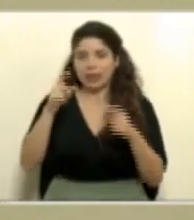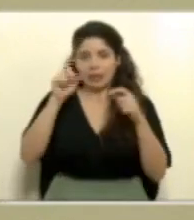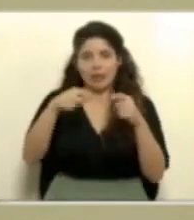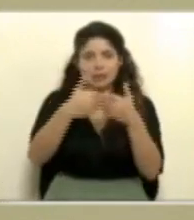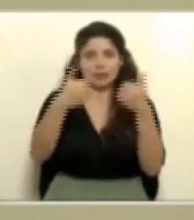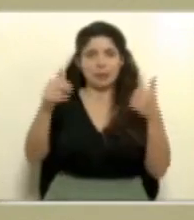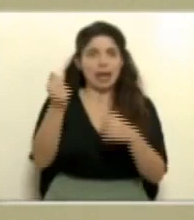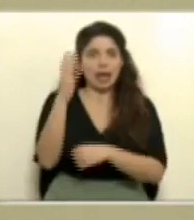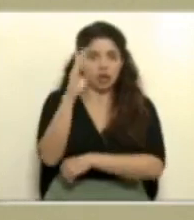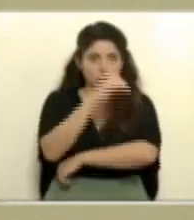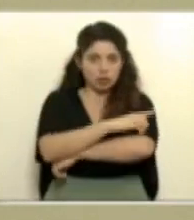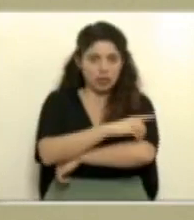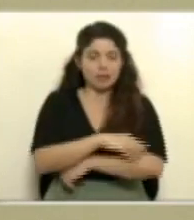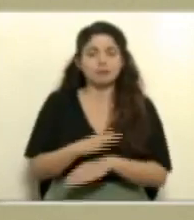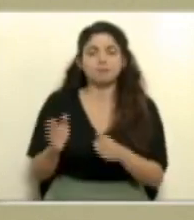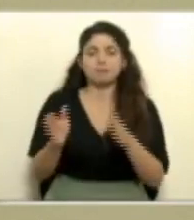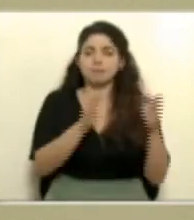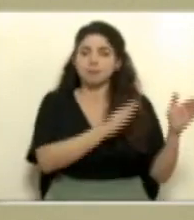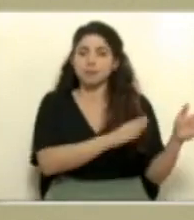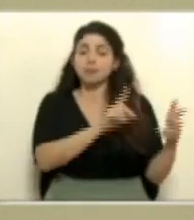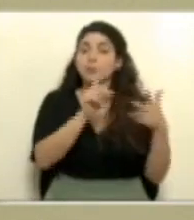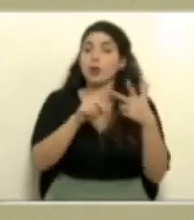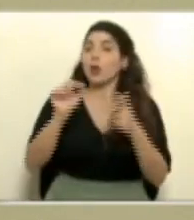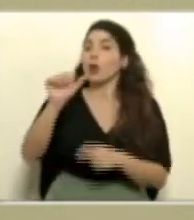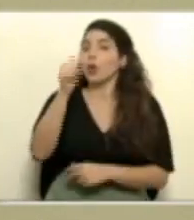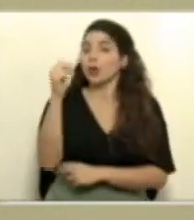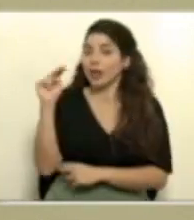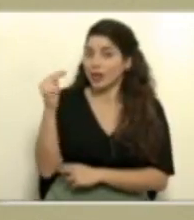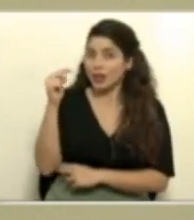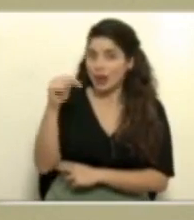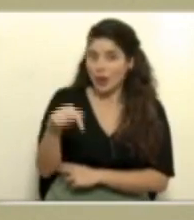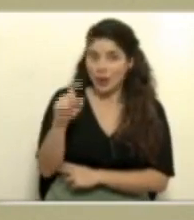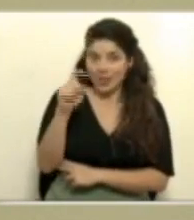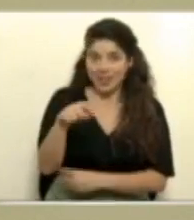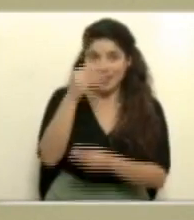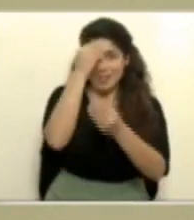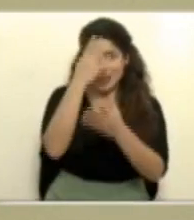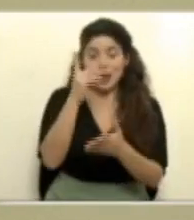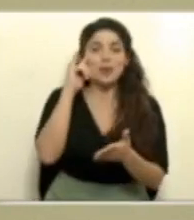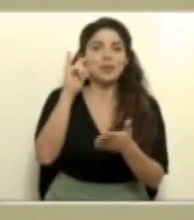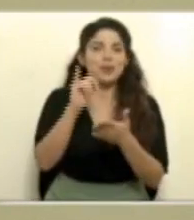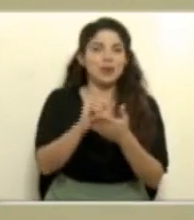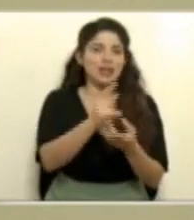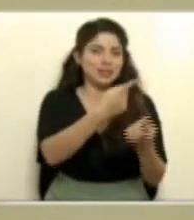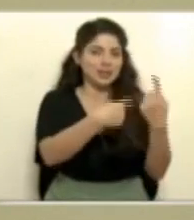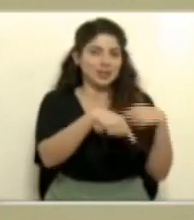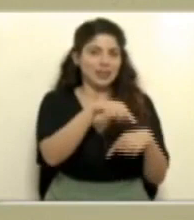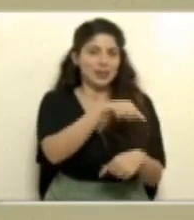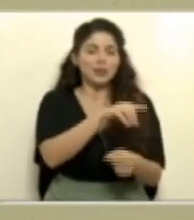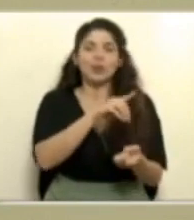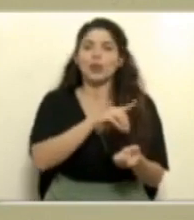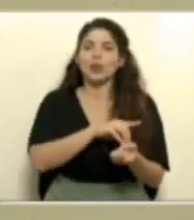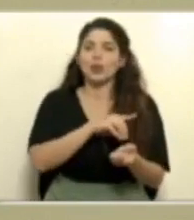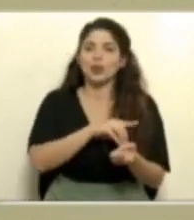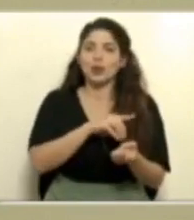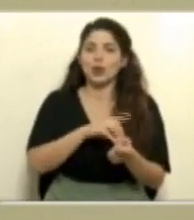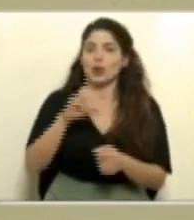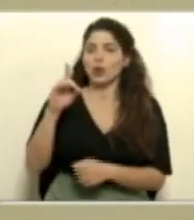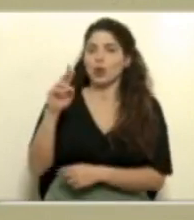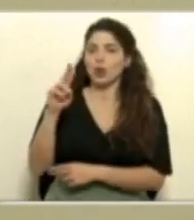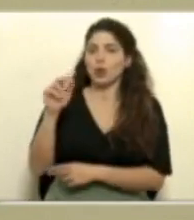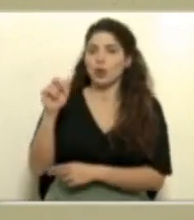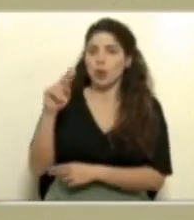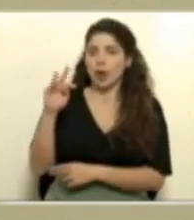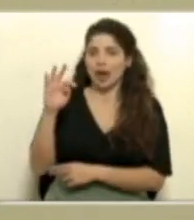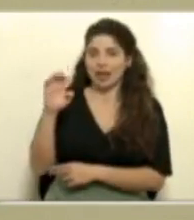La otra noticia que tenemos que dar hoy y también por eso tenemos al doctor Duarte de